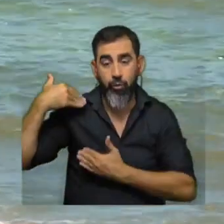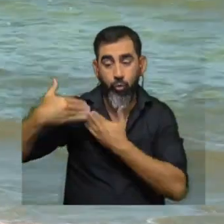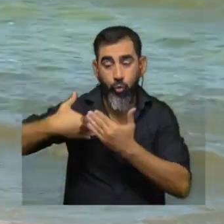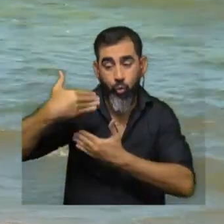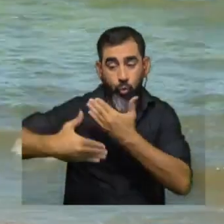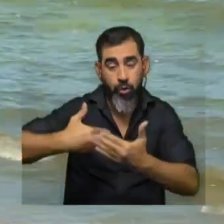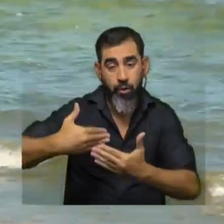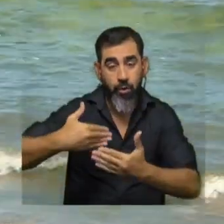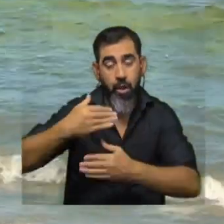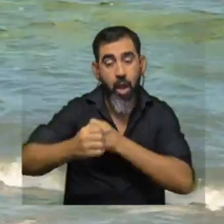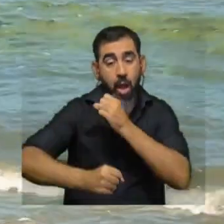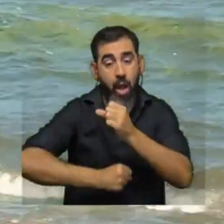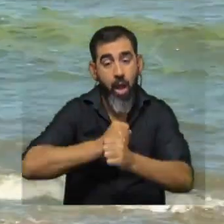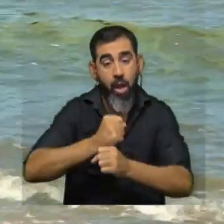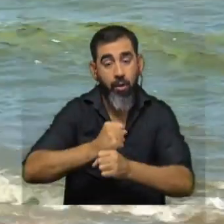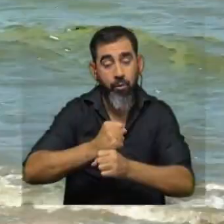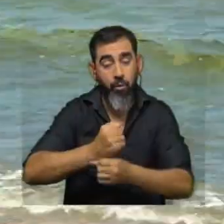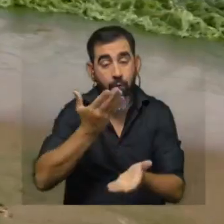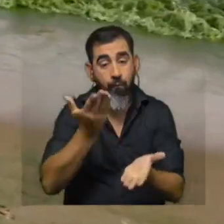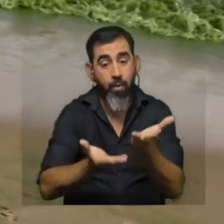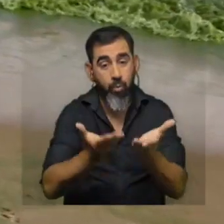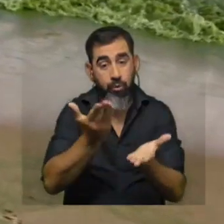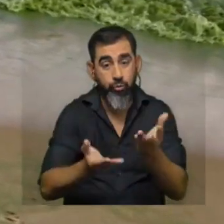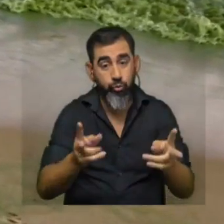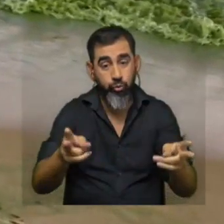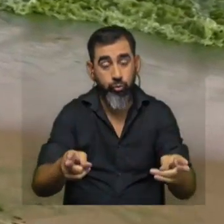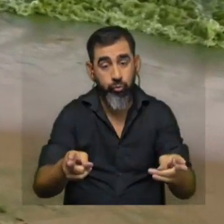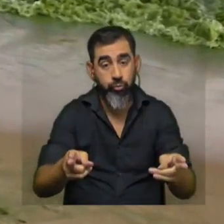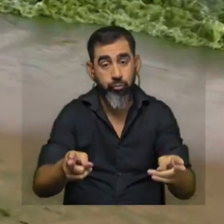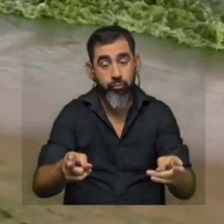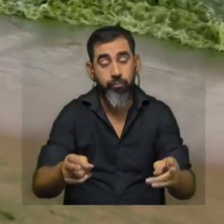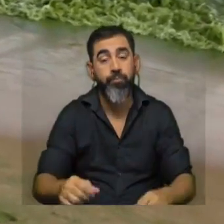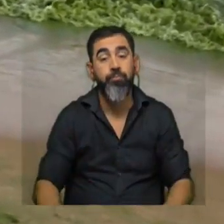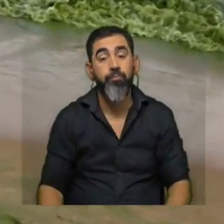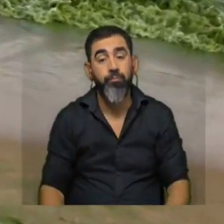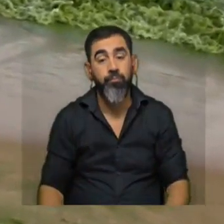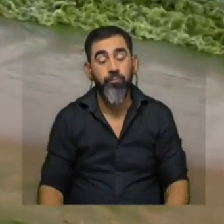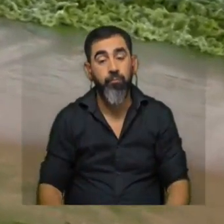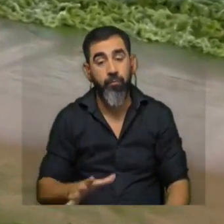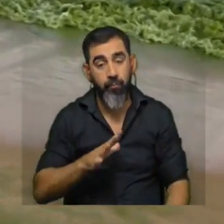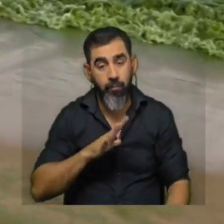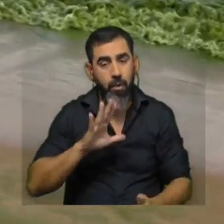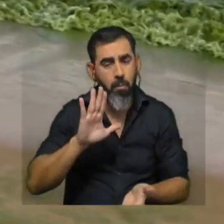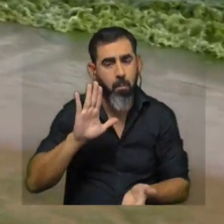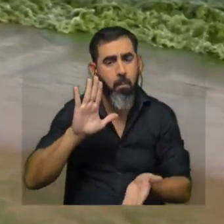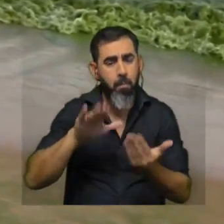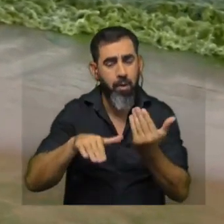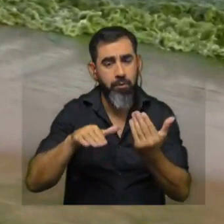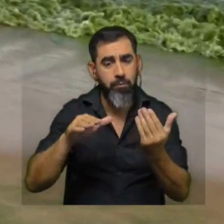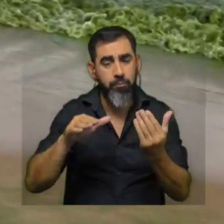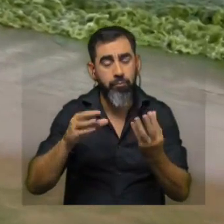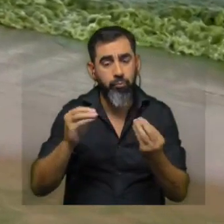vimos en los años que estuvimos evaluando nos muestra un aumento en la